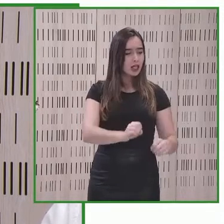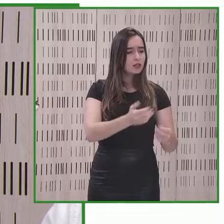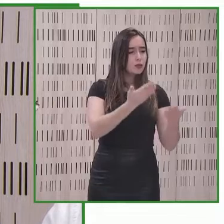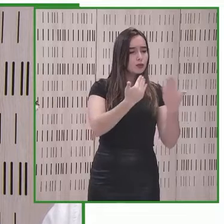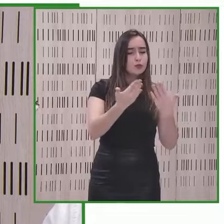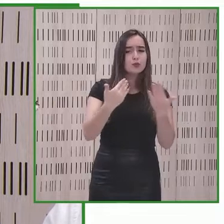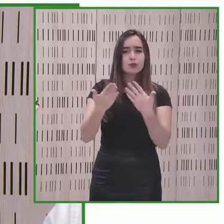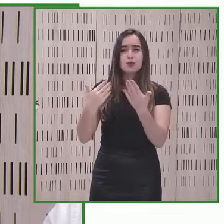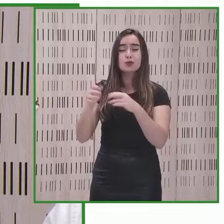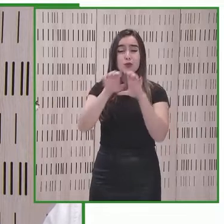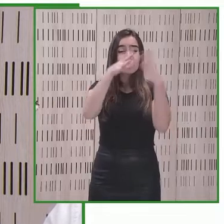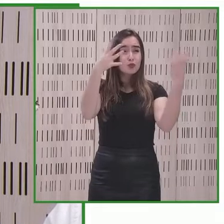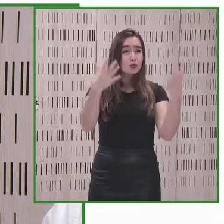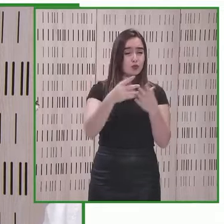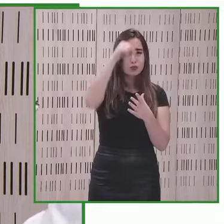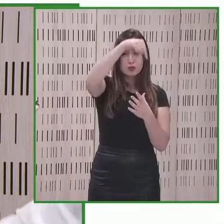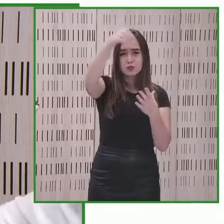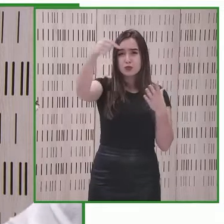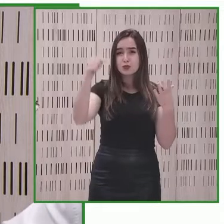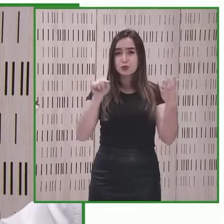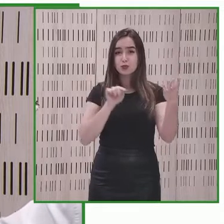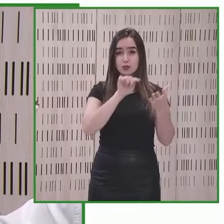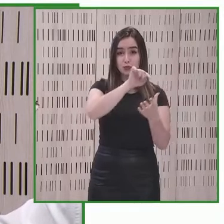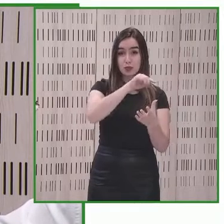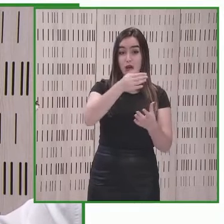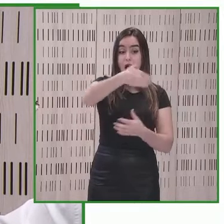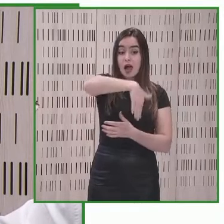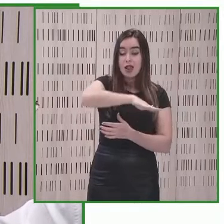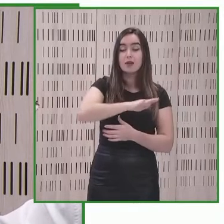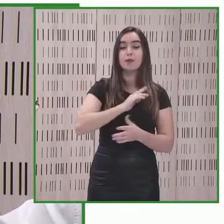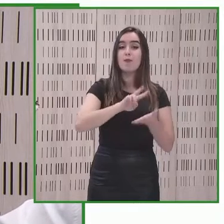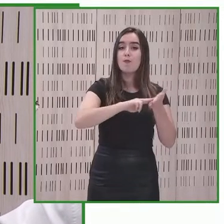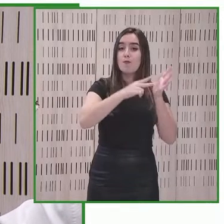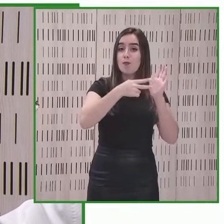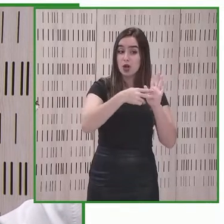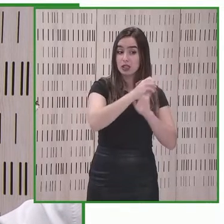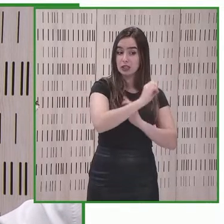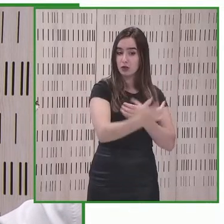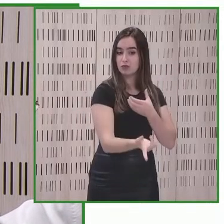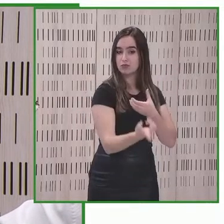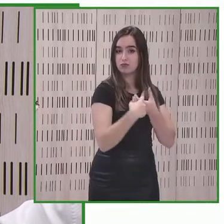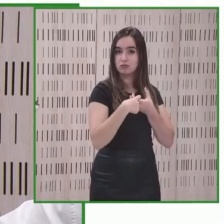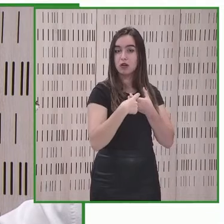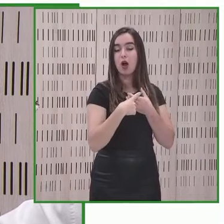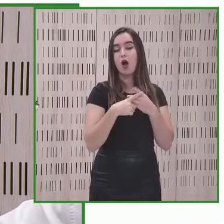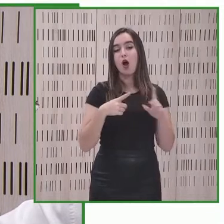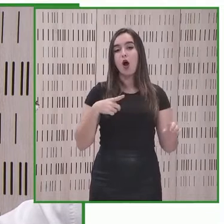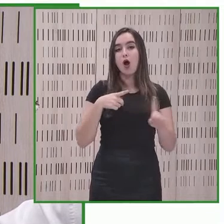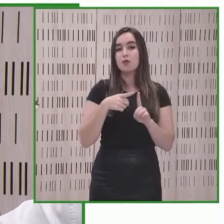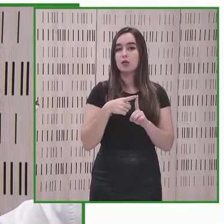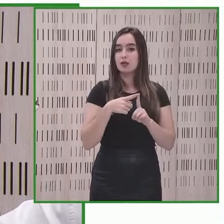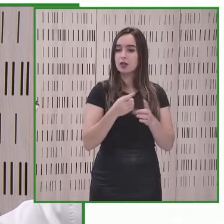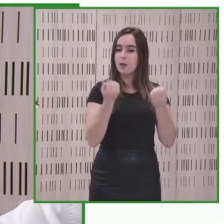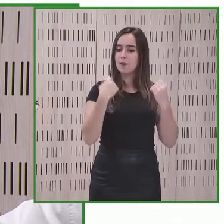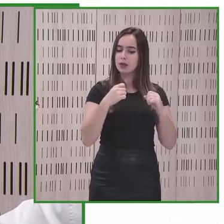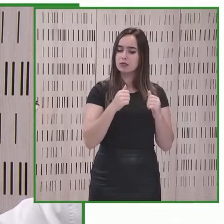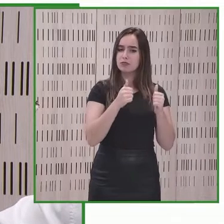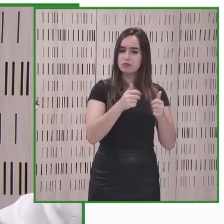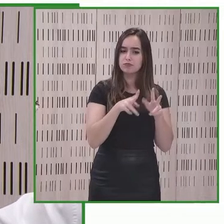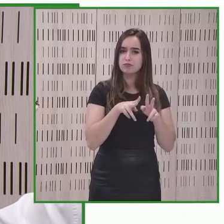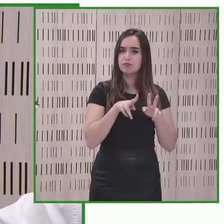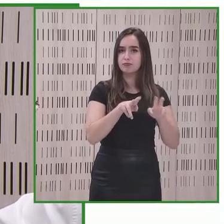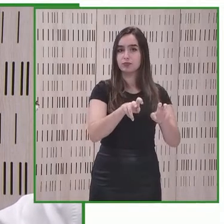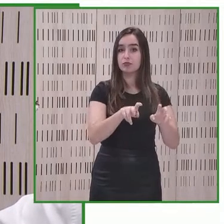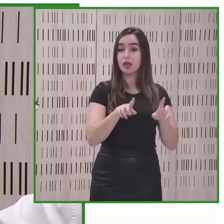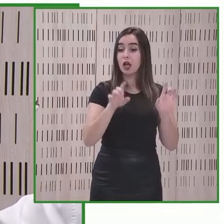de los que se han sumado a cero project para discutir soluciones prácticas y políticas innovadoras que promueven la accesibilidad como un